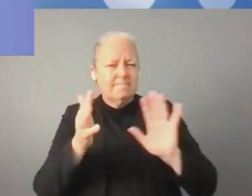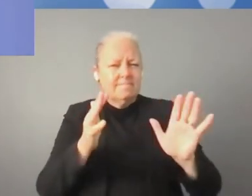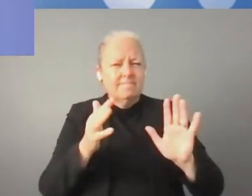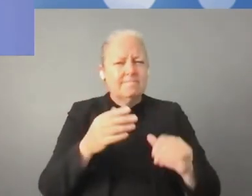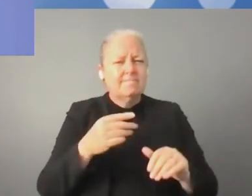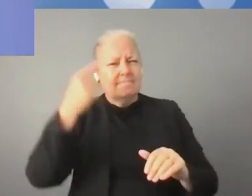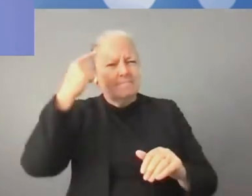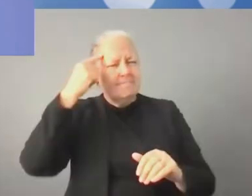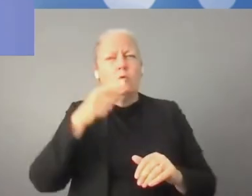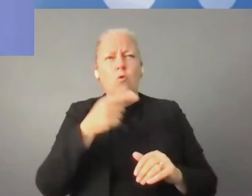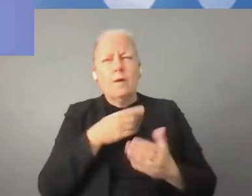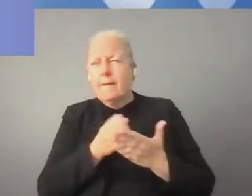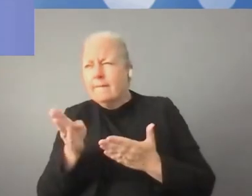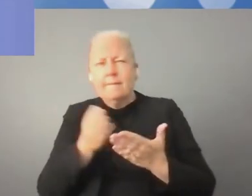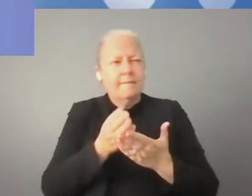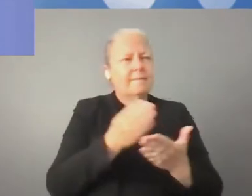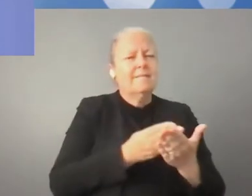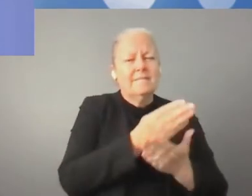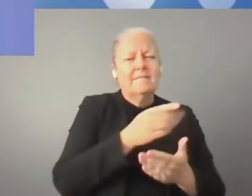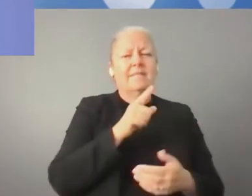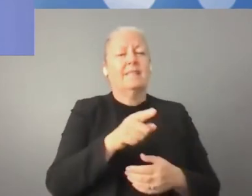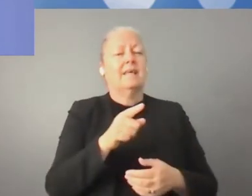gestión del venture capital.